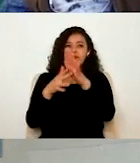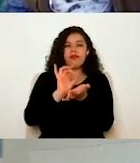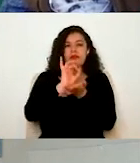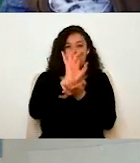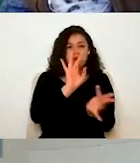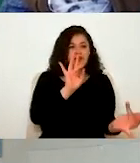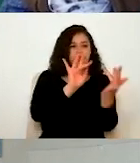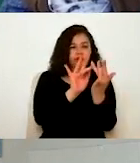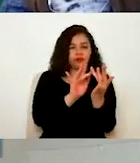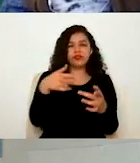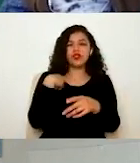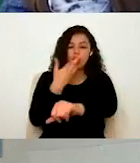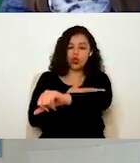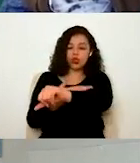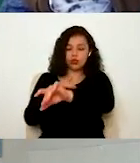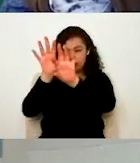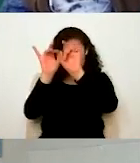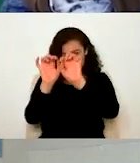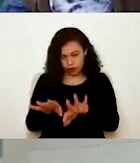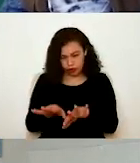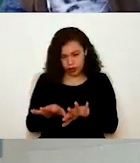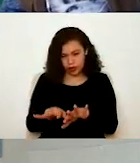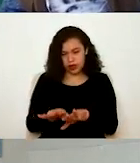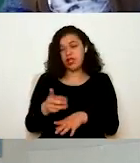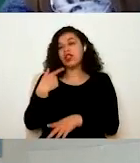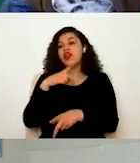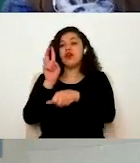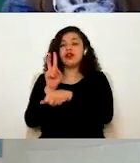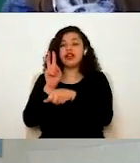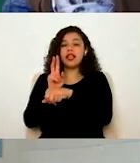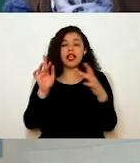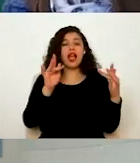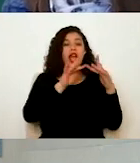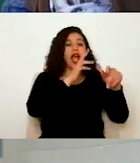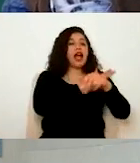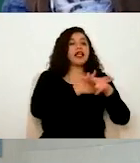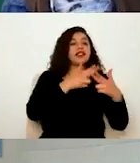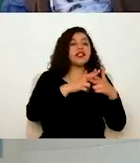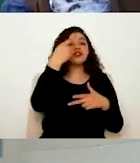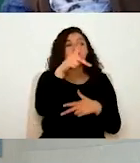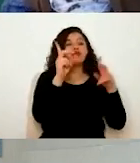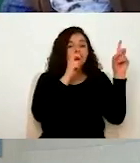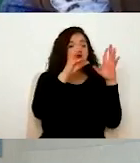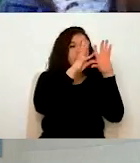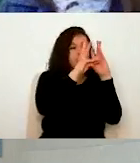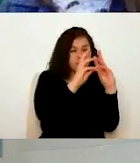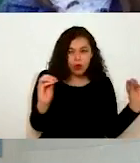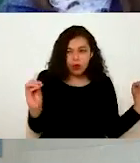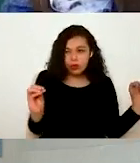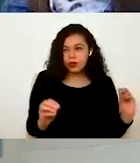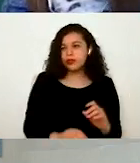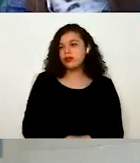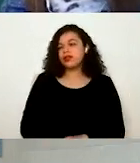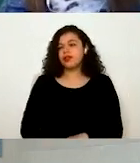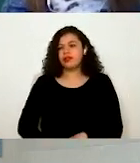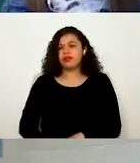que yo pueda registrarlos y darles un seguimiento hasta la solución de sus dudas. Entonces, ahí pues les